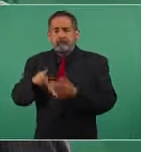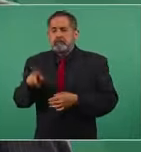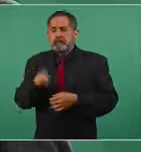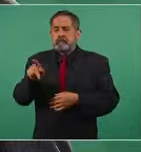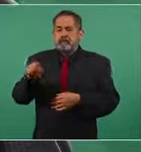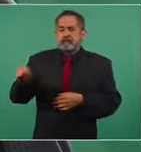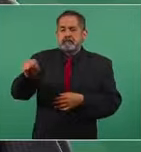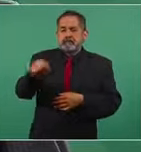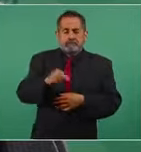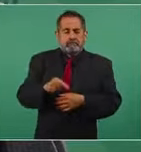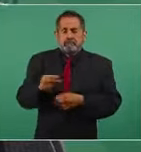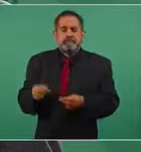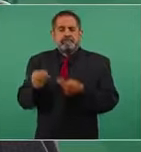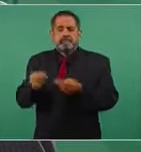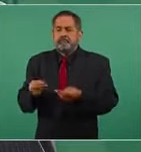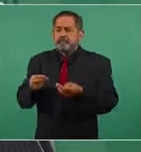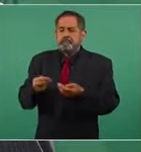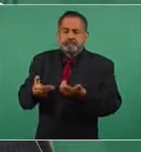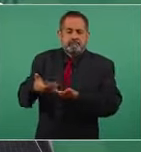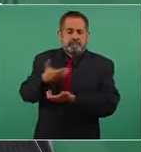esto ayuda al comercio,